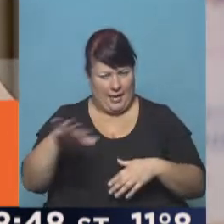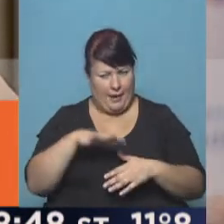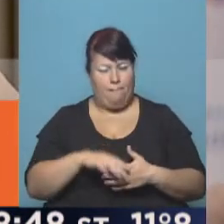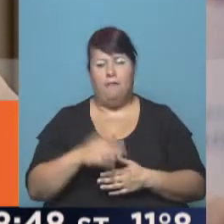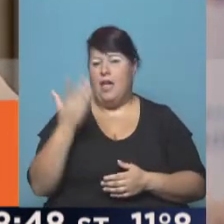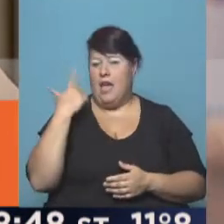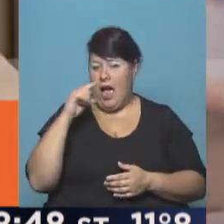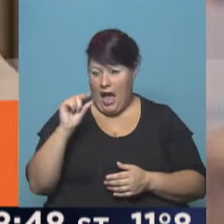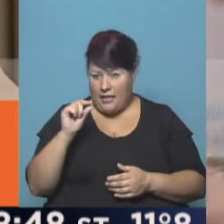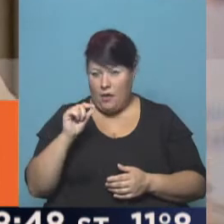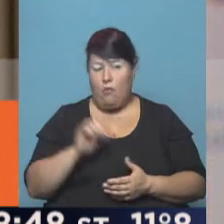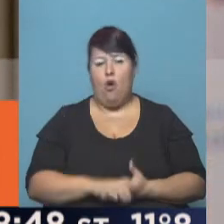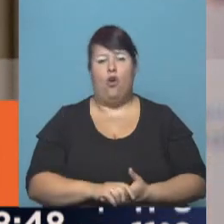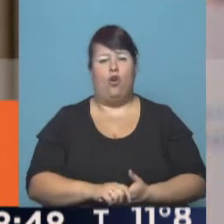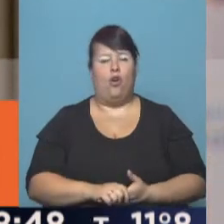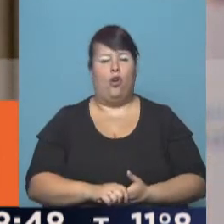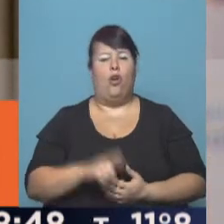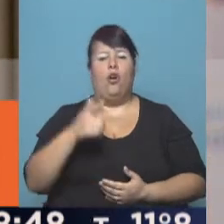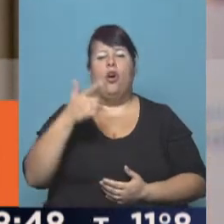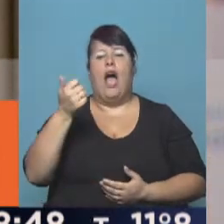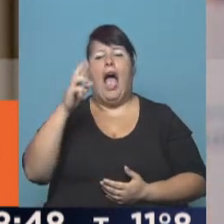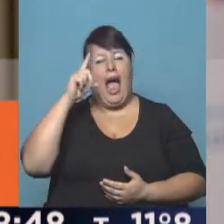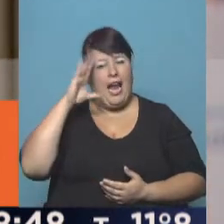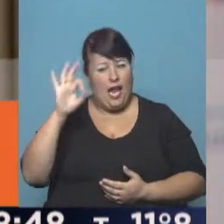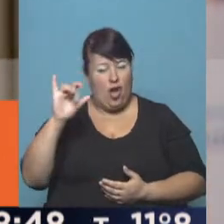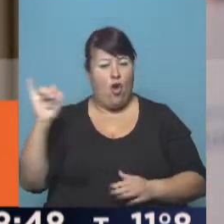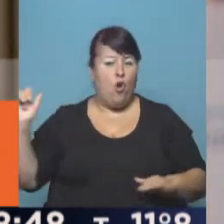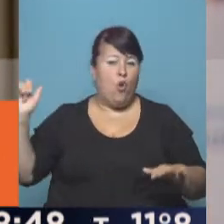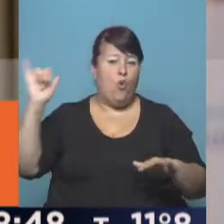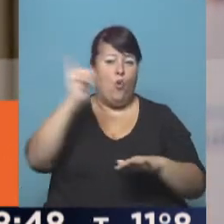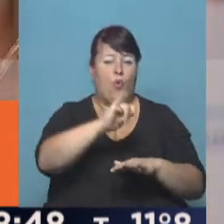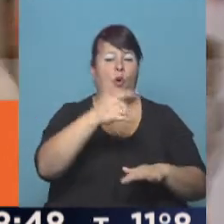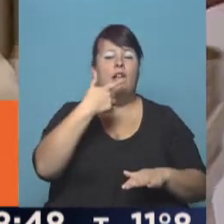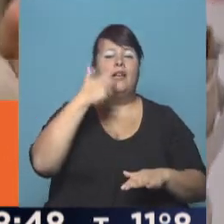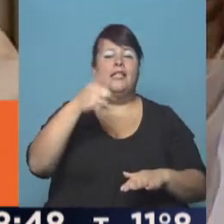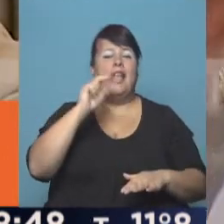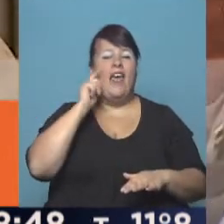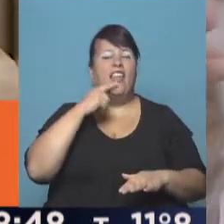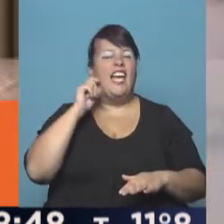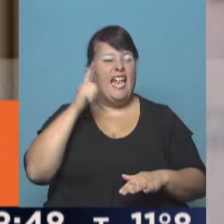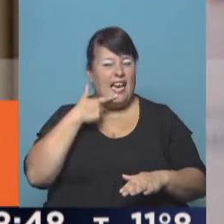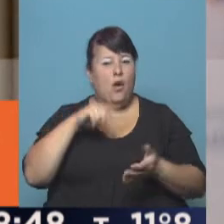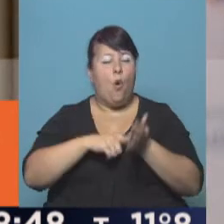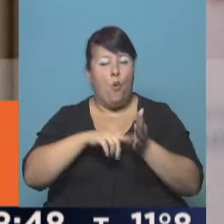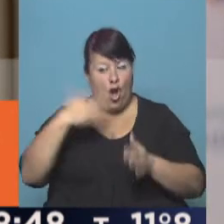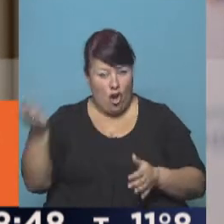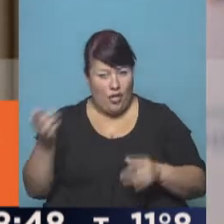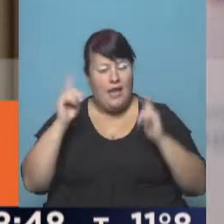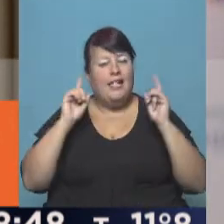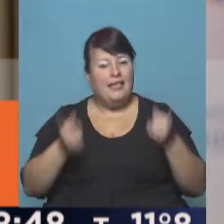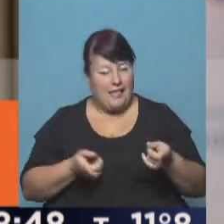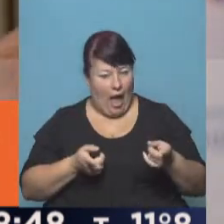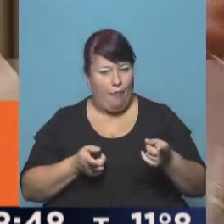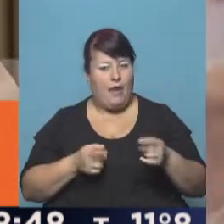Hace pocos días, en San Antonio de Areco, que voló hasta San Andrés de Giles, la provincia de Buenos Aires también